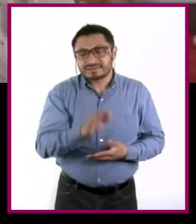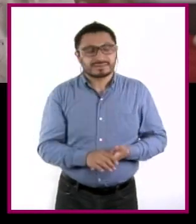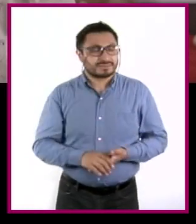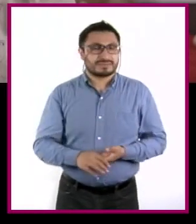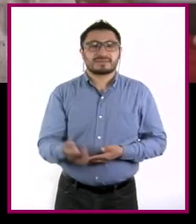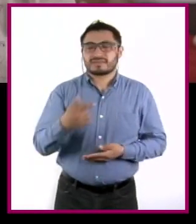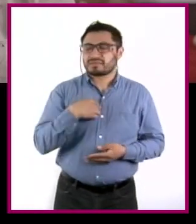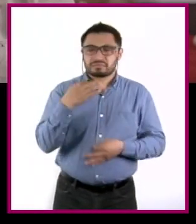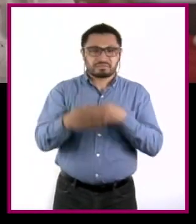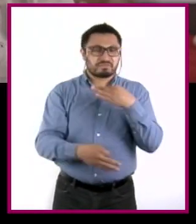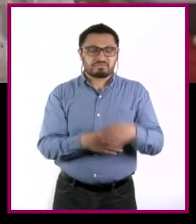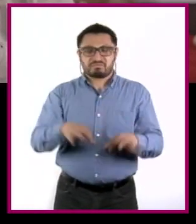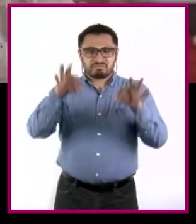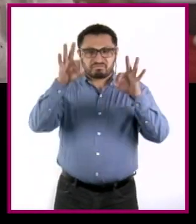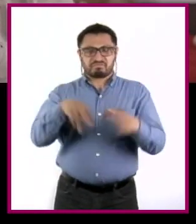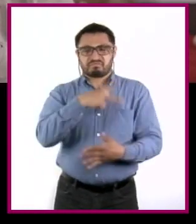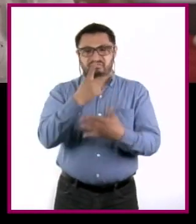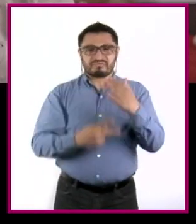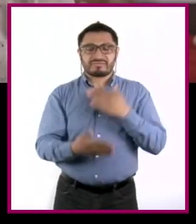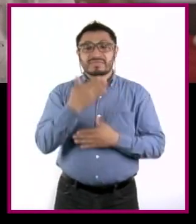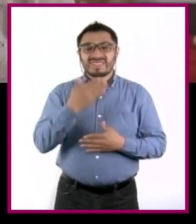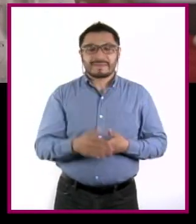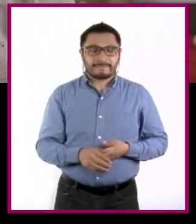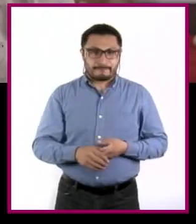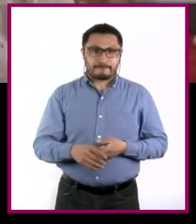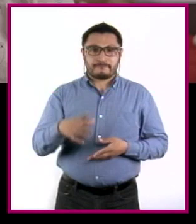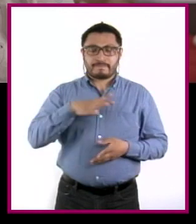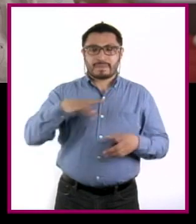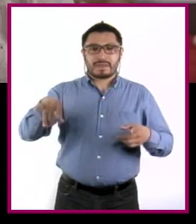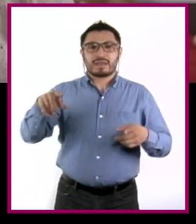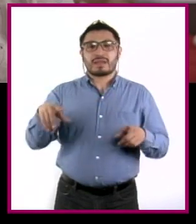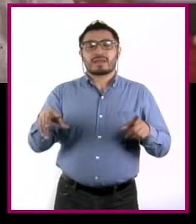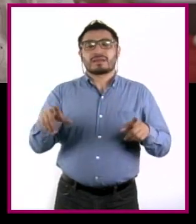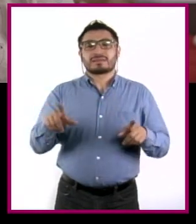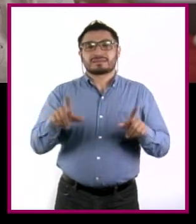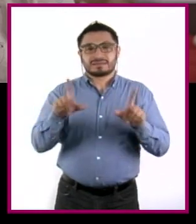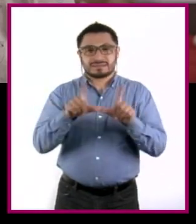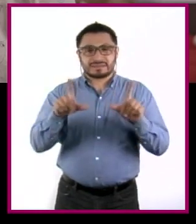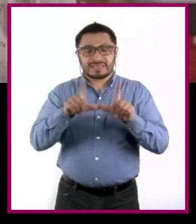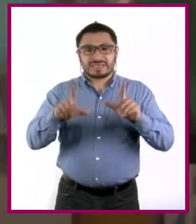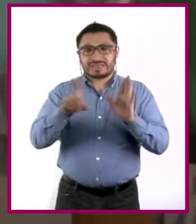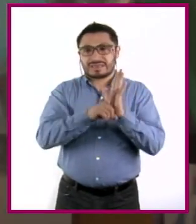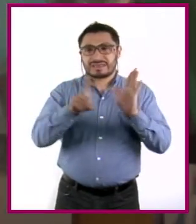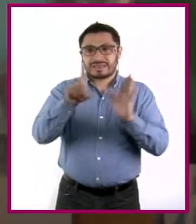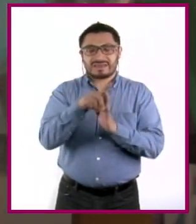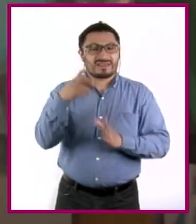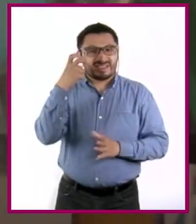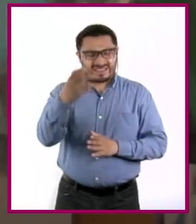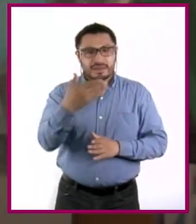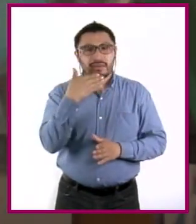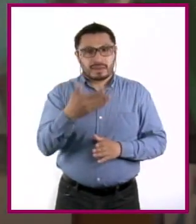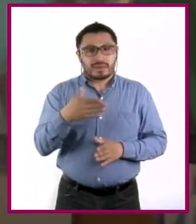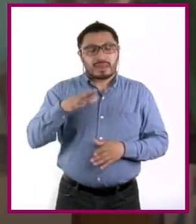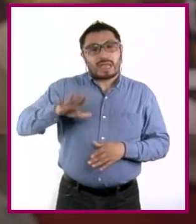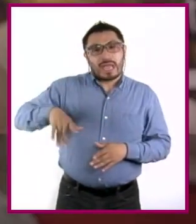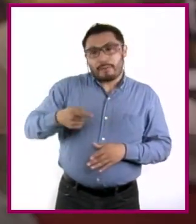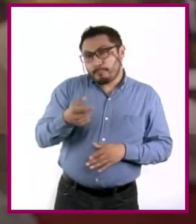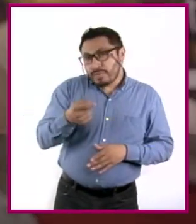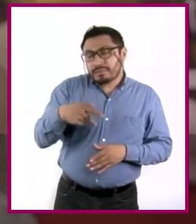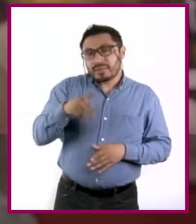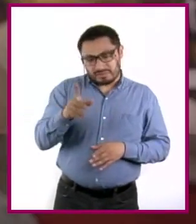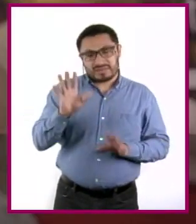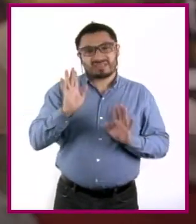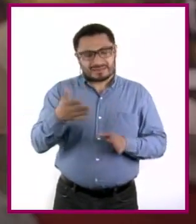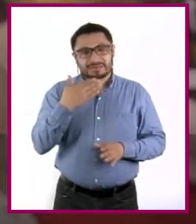Citla, lo tengo todo planeado. Saqué una tarjeta departamental y con eso me alcanza. Apenas, pero me alcanza.